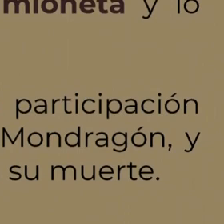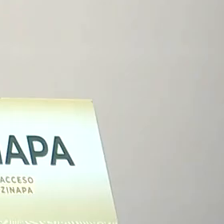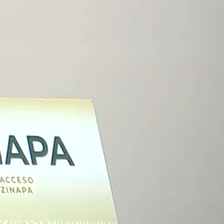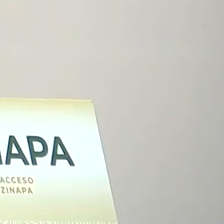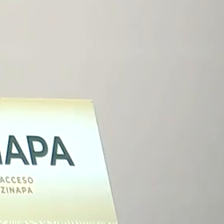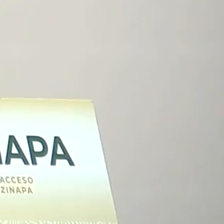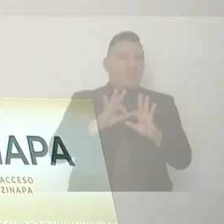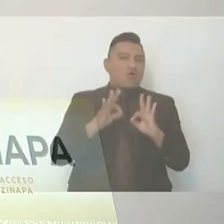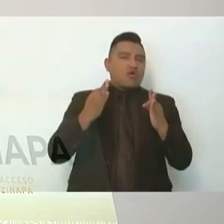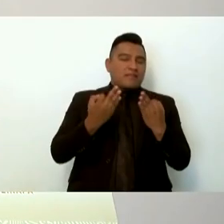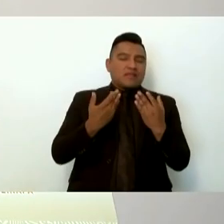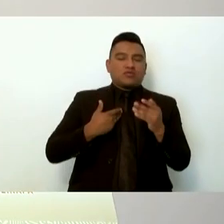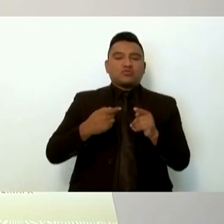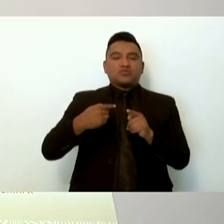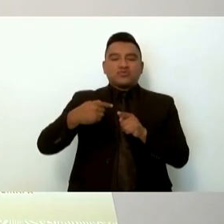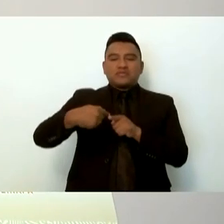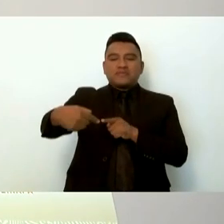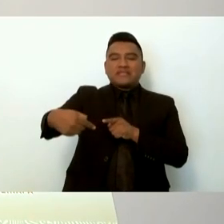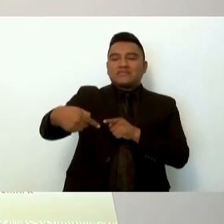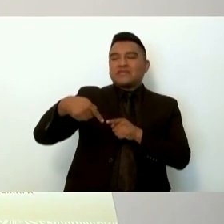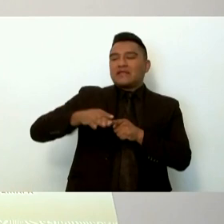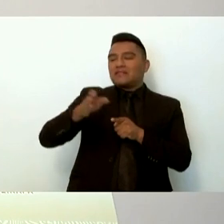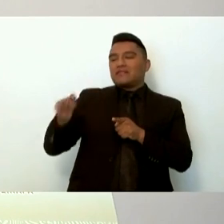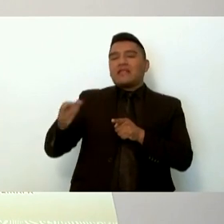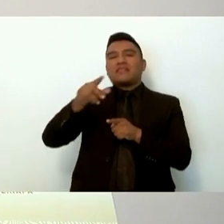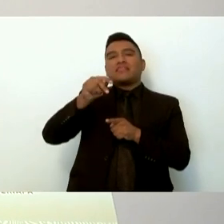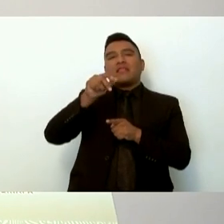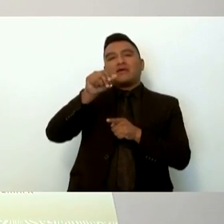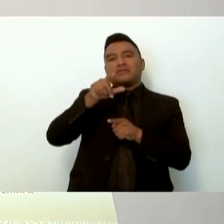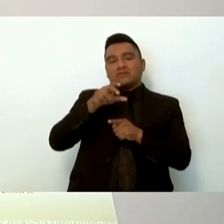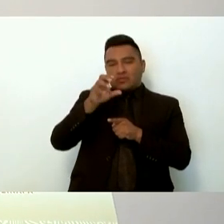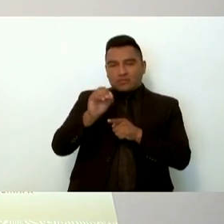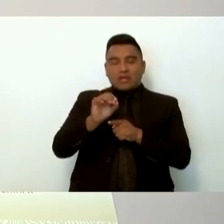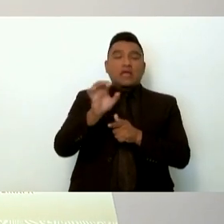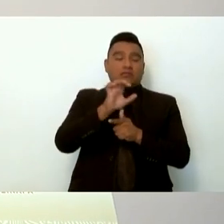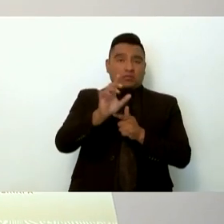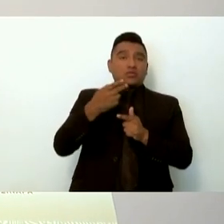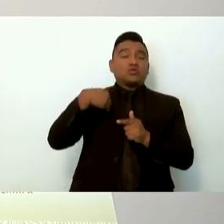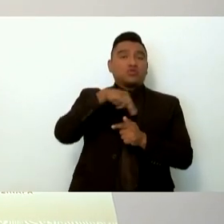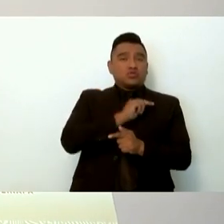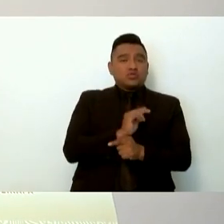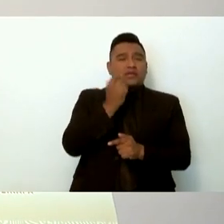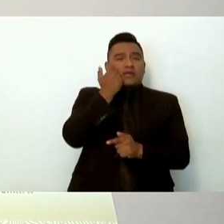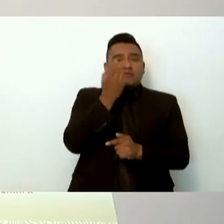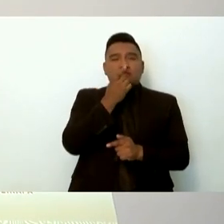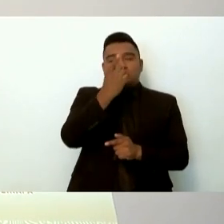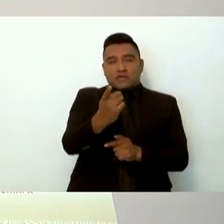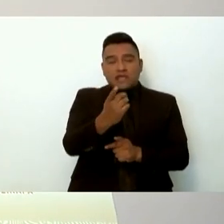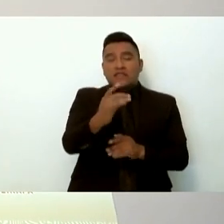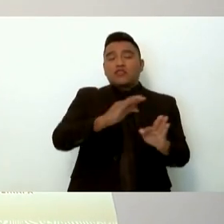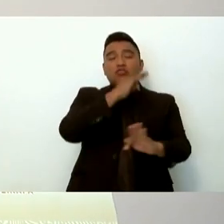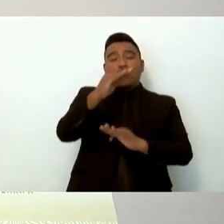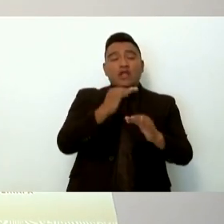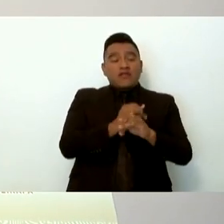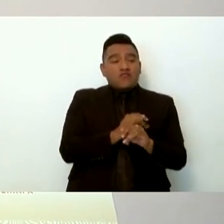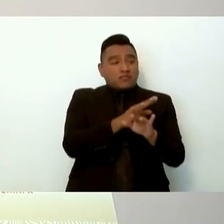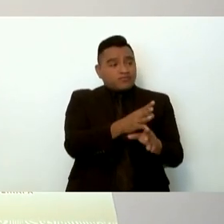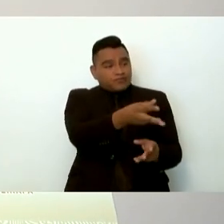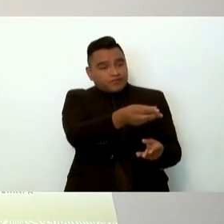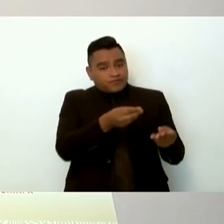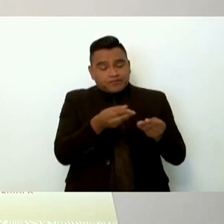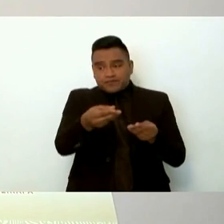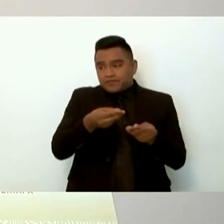o los límites con el municipio de Taxco. Quiero informarles que de toda la información, los indicios y